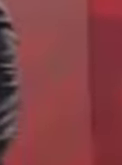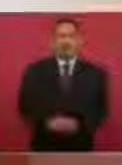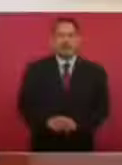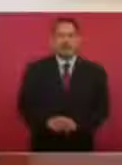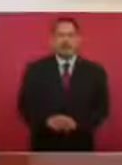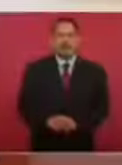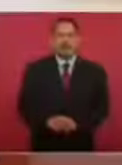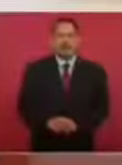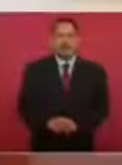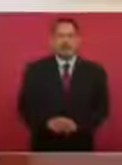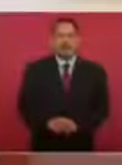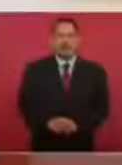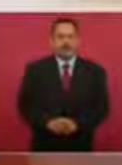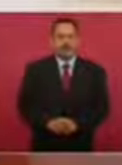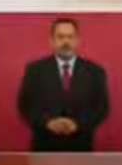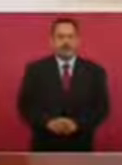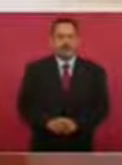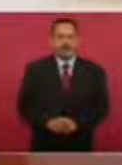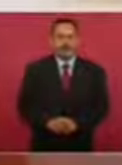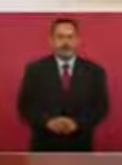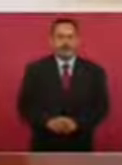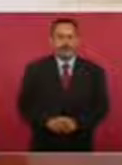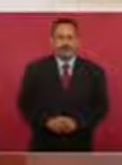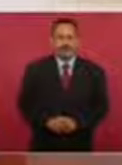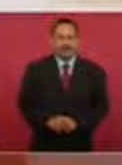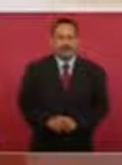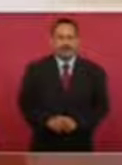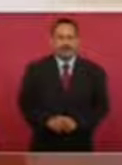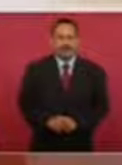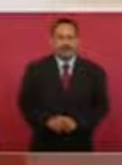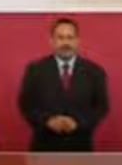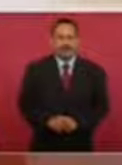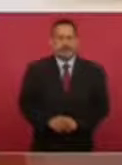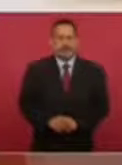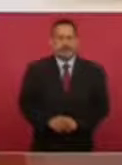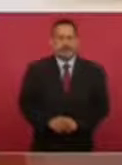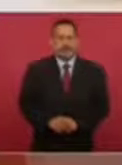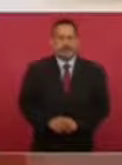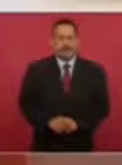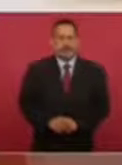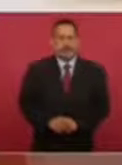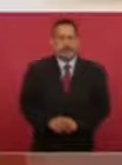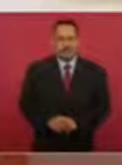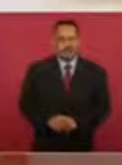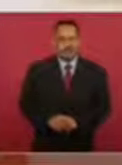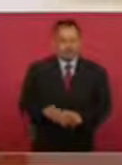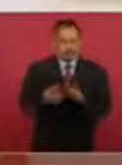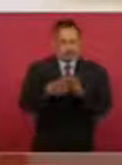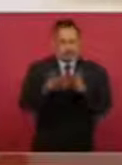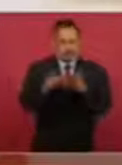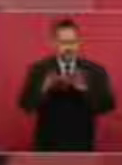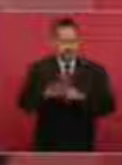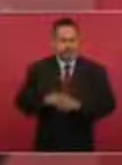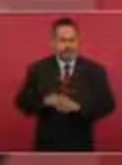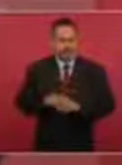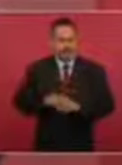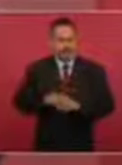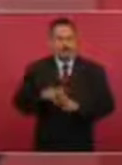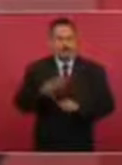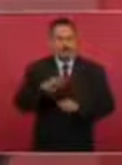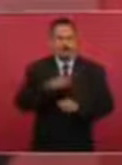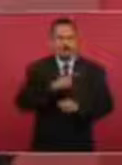claro que siguen haciendo su